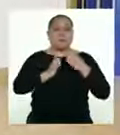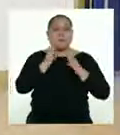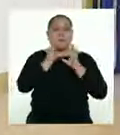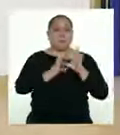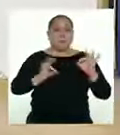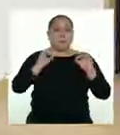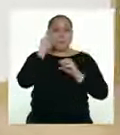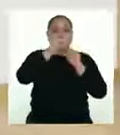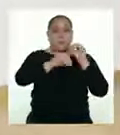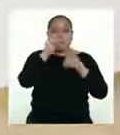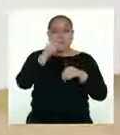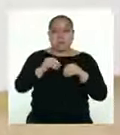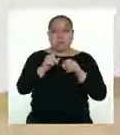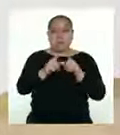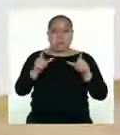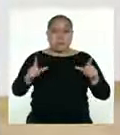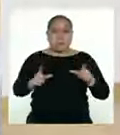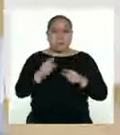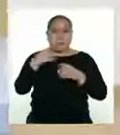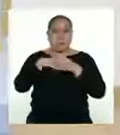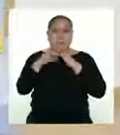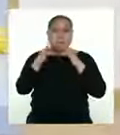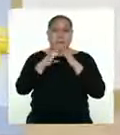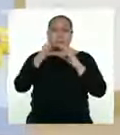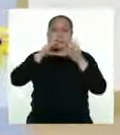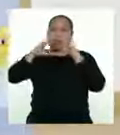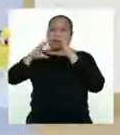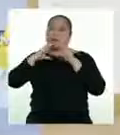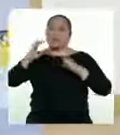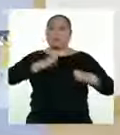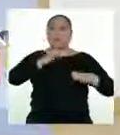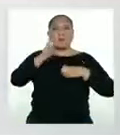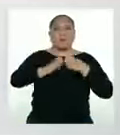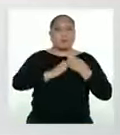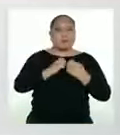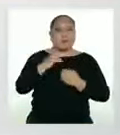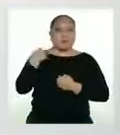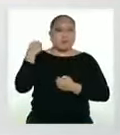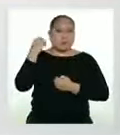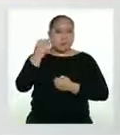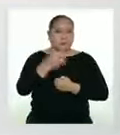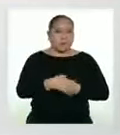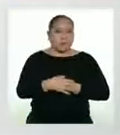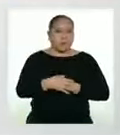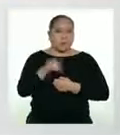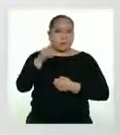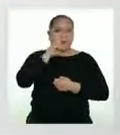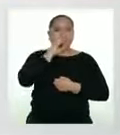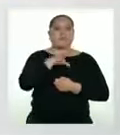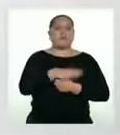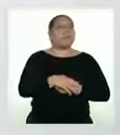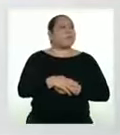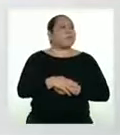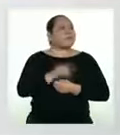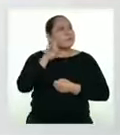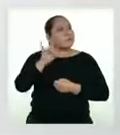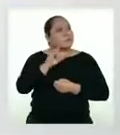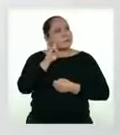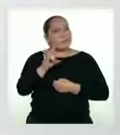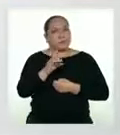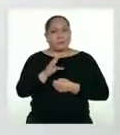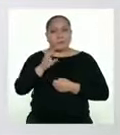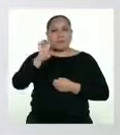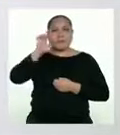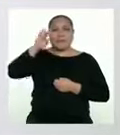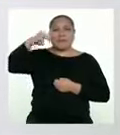espacios en casa para conversar sobre las emociones de las y los adolescentes. En el enunciado principal se hace uso de un